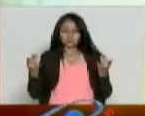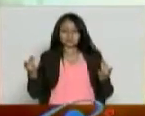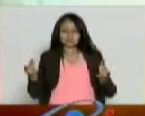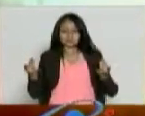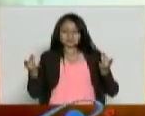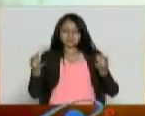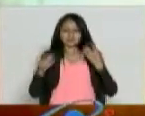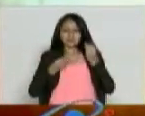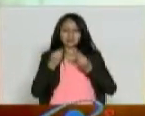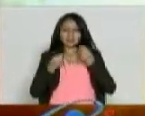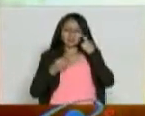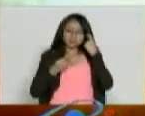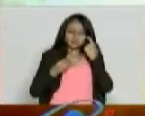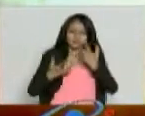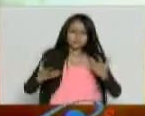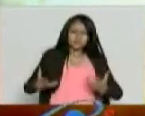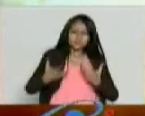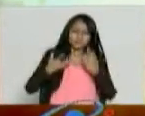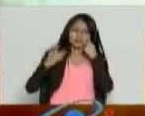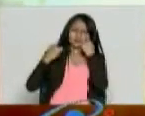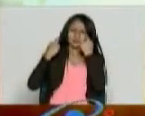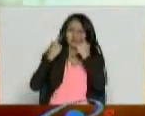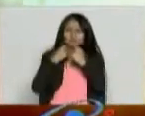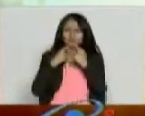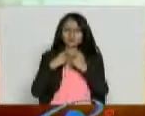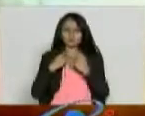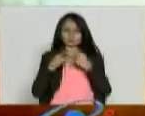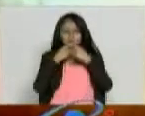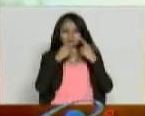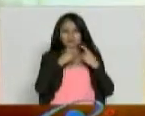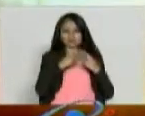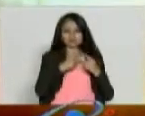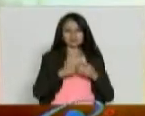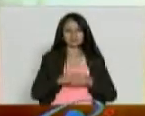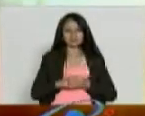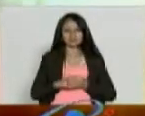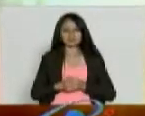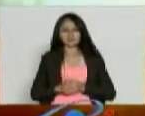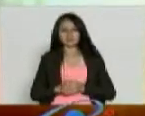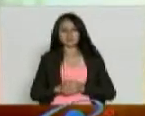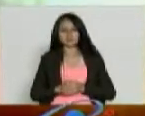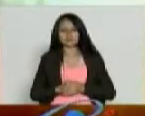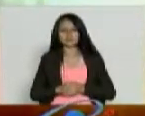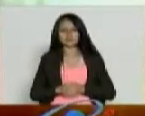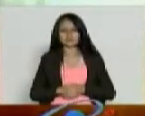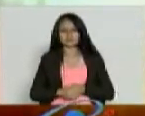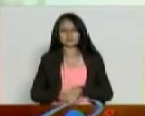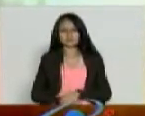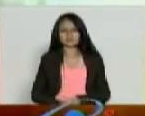esa esencia pura que eres dentro de ti mismo. Ser fiel a nuestra esencia.